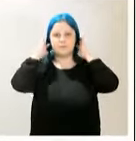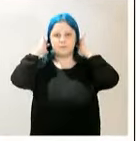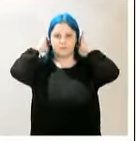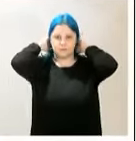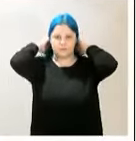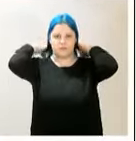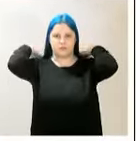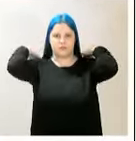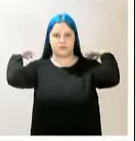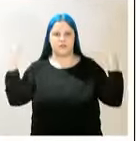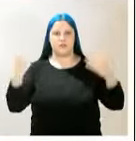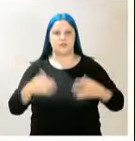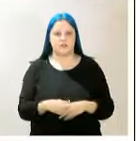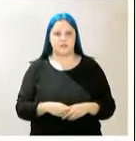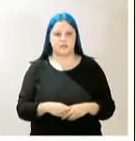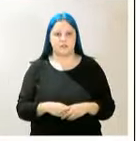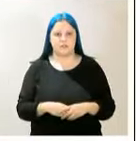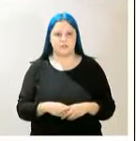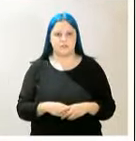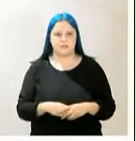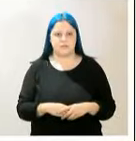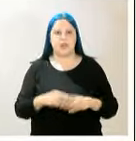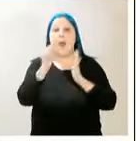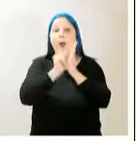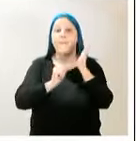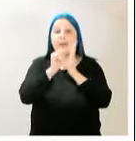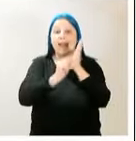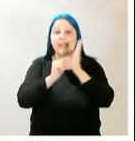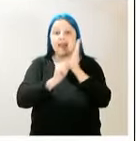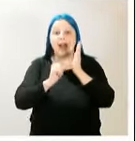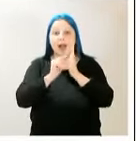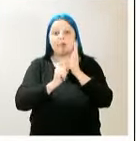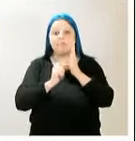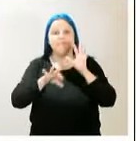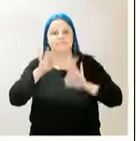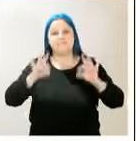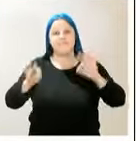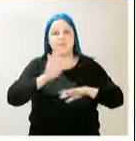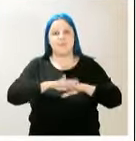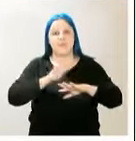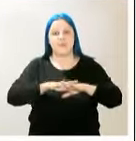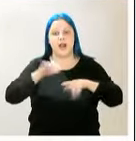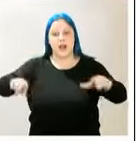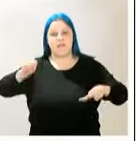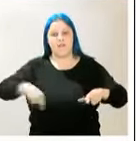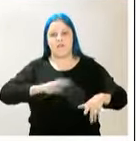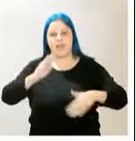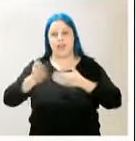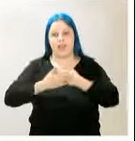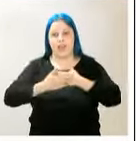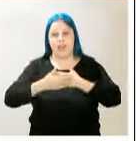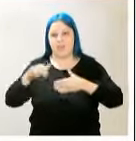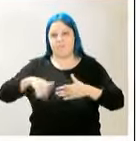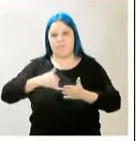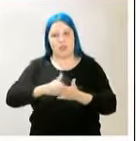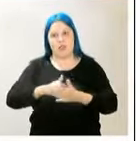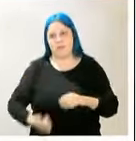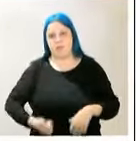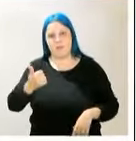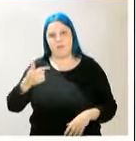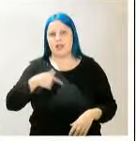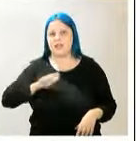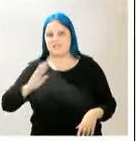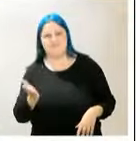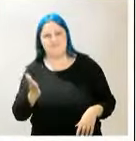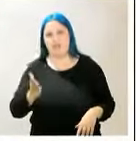que ese cierre de oficinas perjudique también a los más desfavorecidos. Ya en este caso no tiene por qué ser los más desfavorecidos en